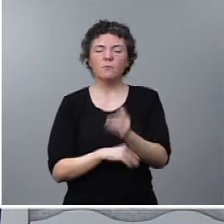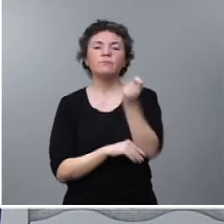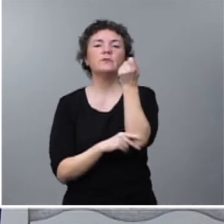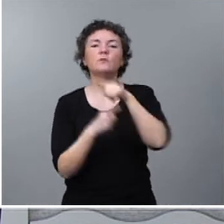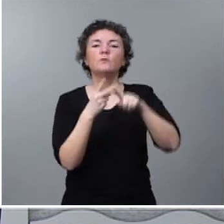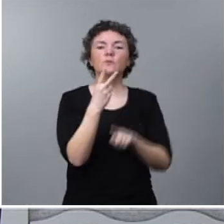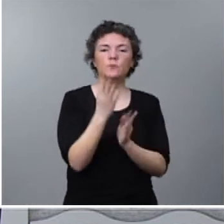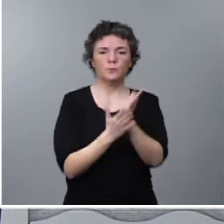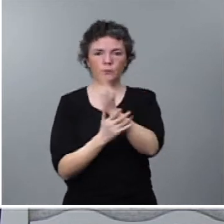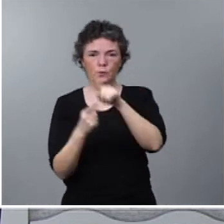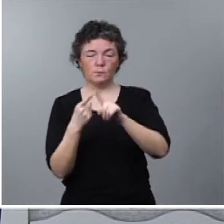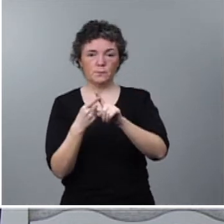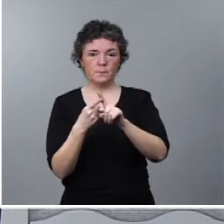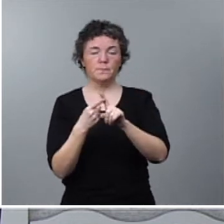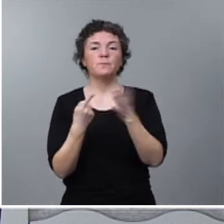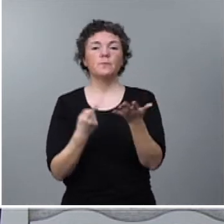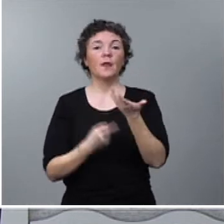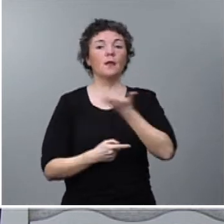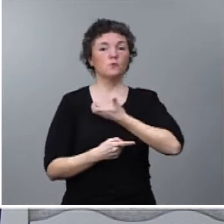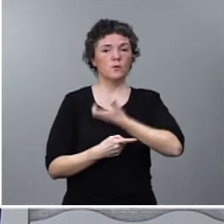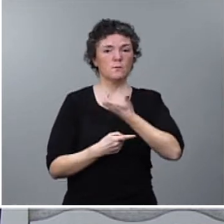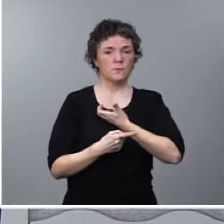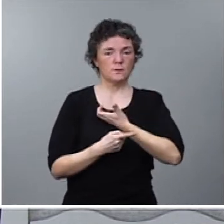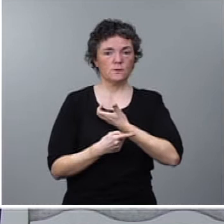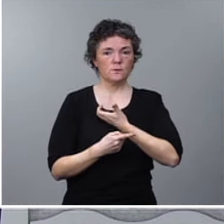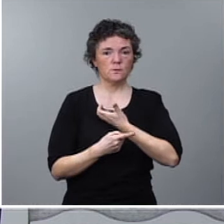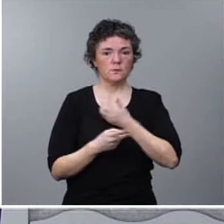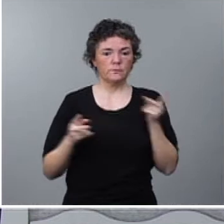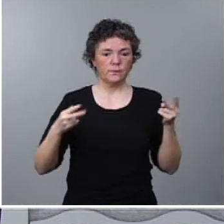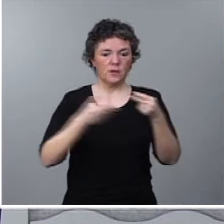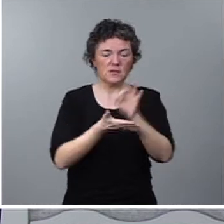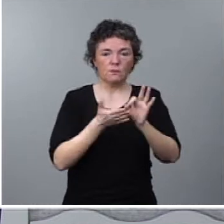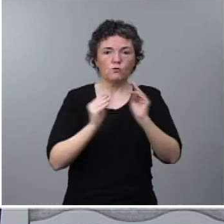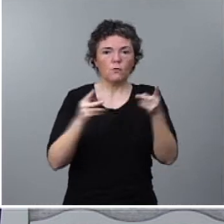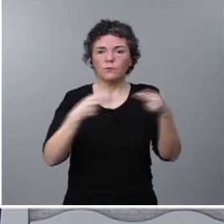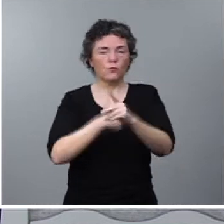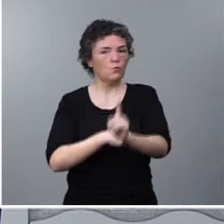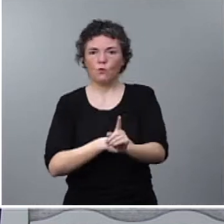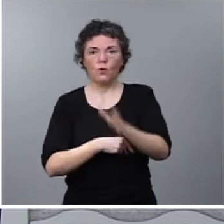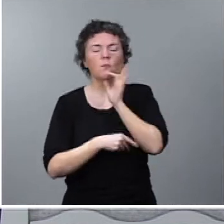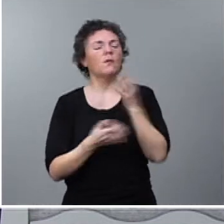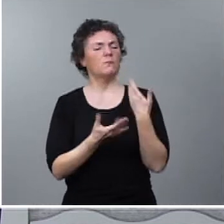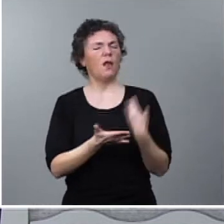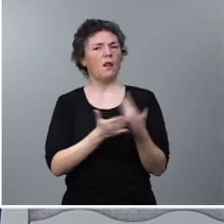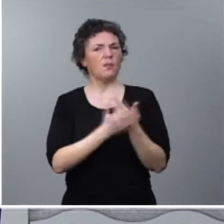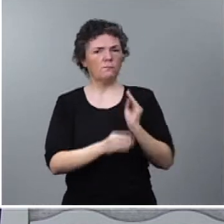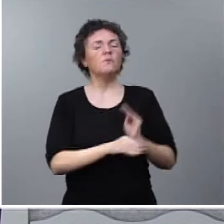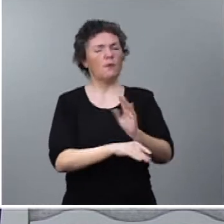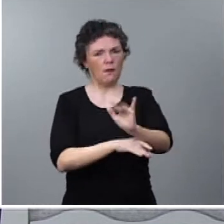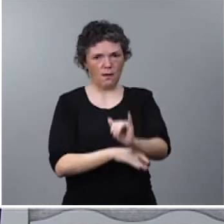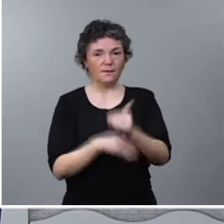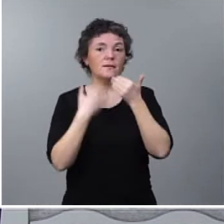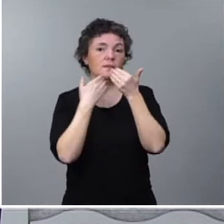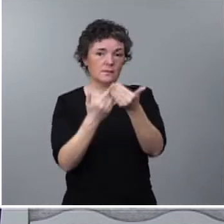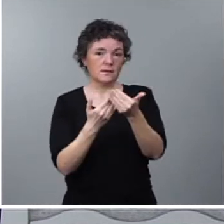El primero de ellos es que los ayuntamientos no tengan que recortar sus servicios porque tengan garantizada la financiación a través de este